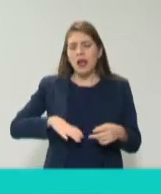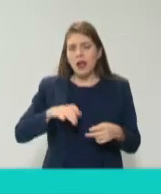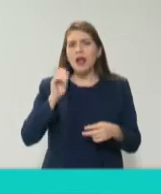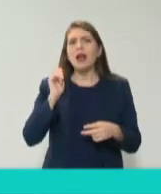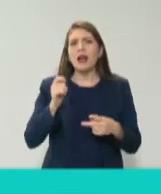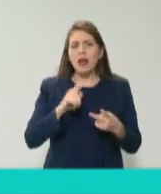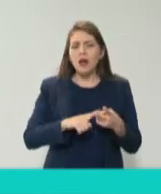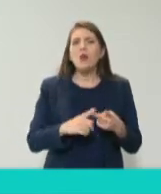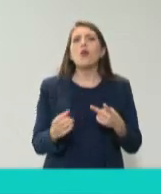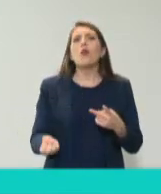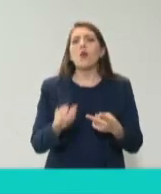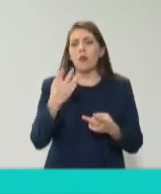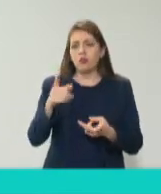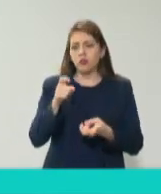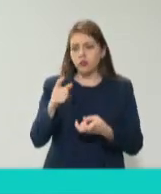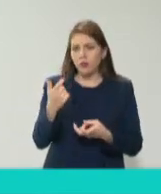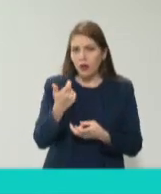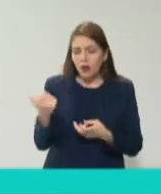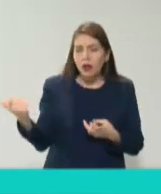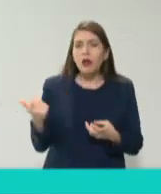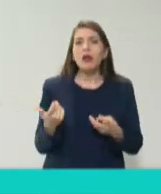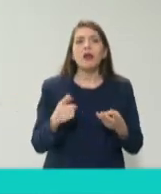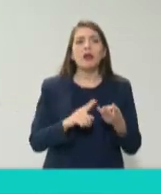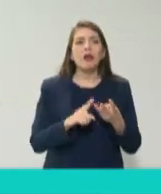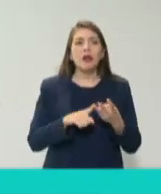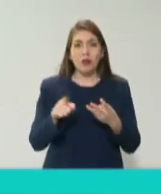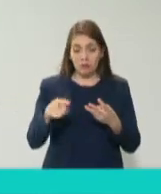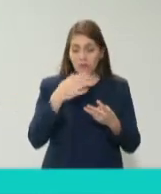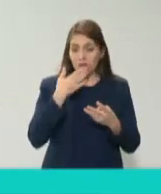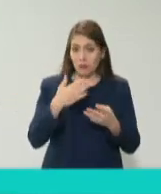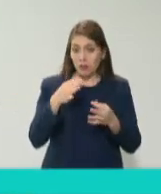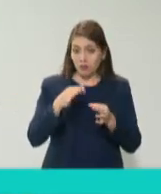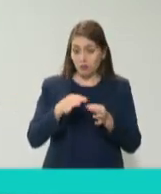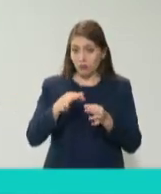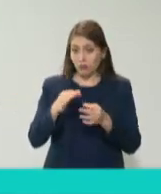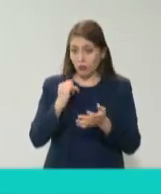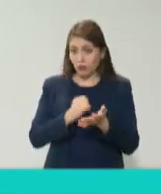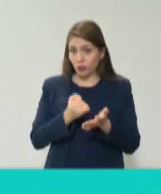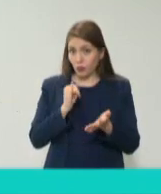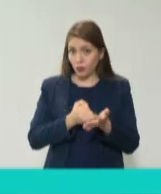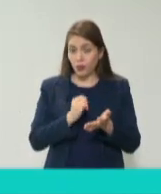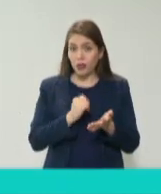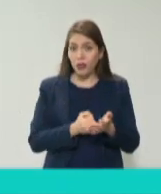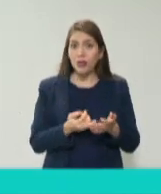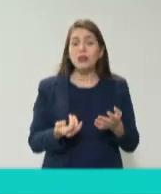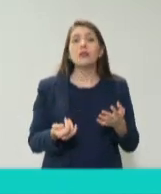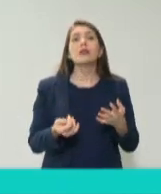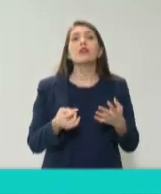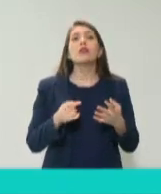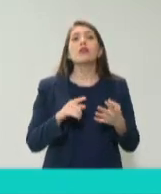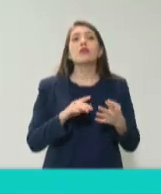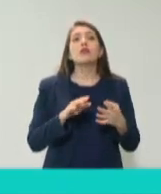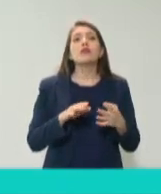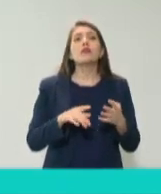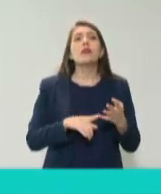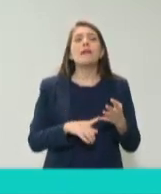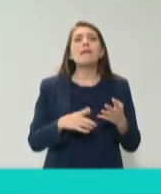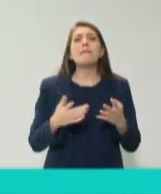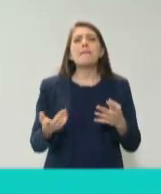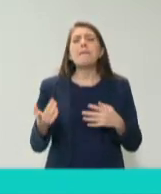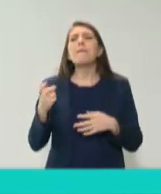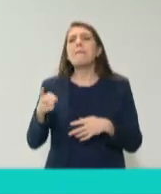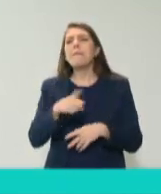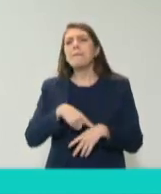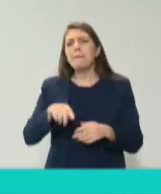ganan si están al corriente de sus impuestos porque a todos nos obligan a pagar impuestos y por qué a ellos no y entonces fue como